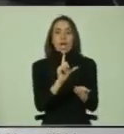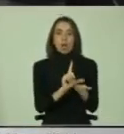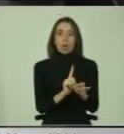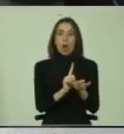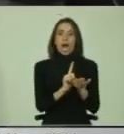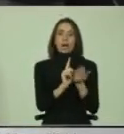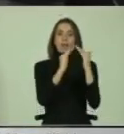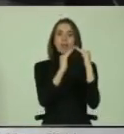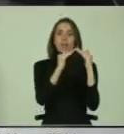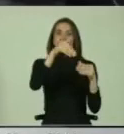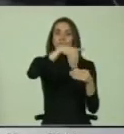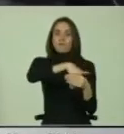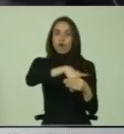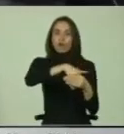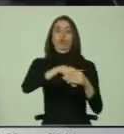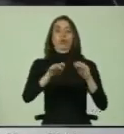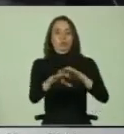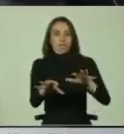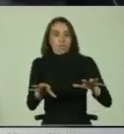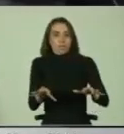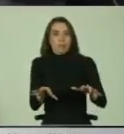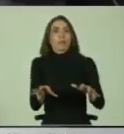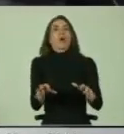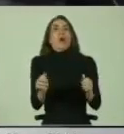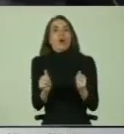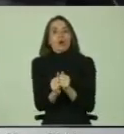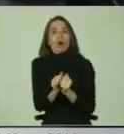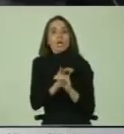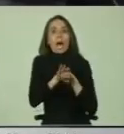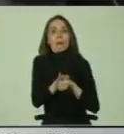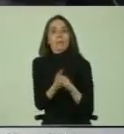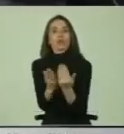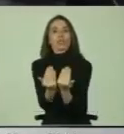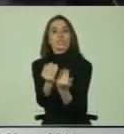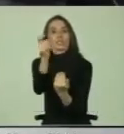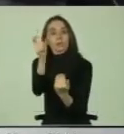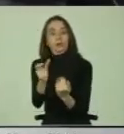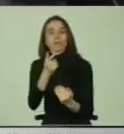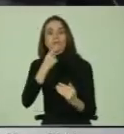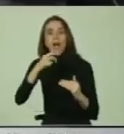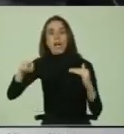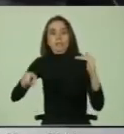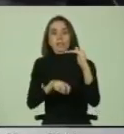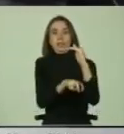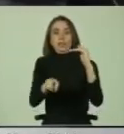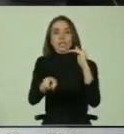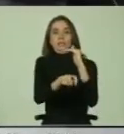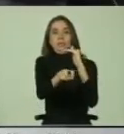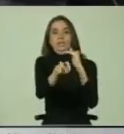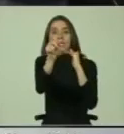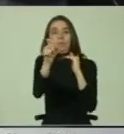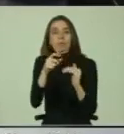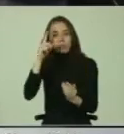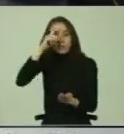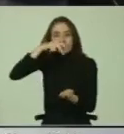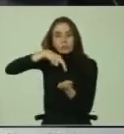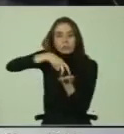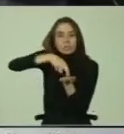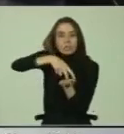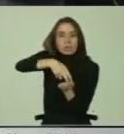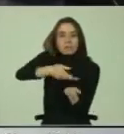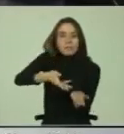cuenten con infraestructura y los apoyos necesarios para facilitar el desplazamiento de quienes presentan movilidad reducida,